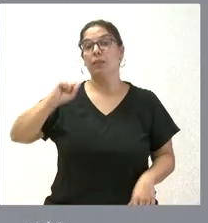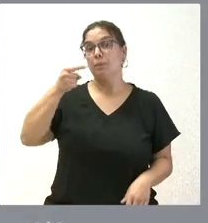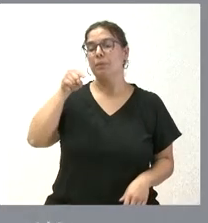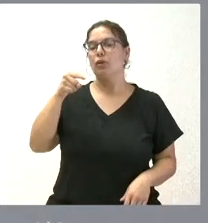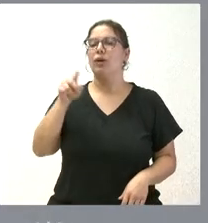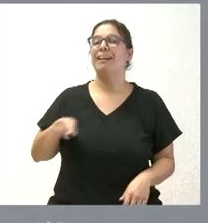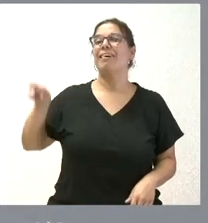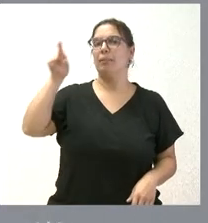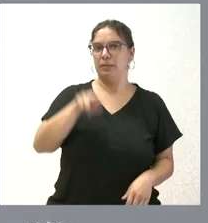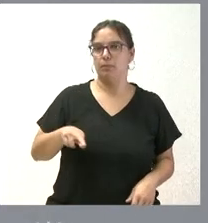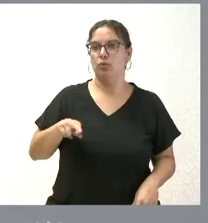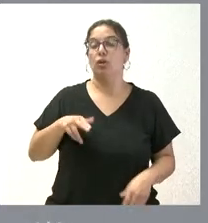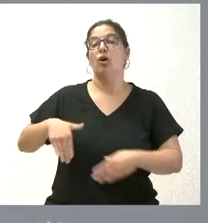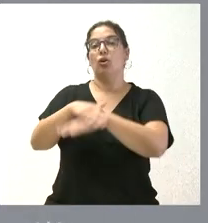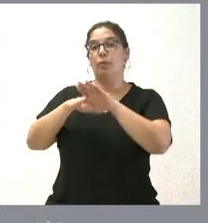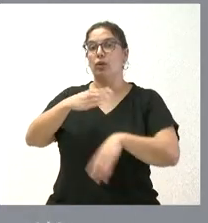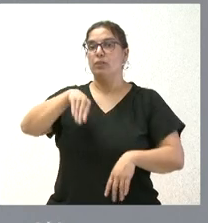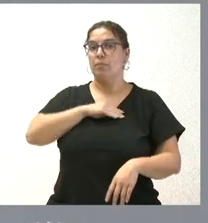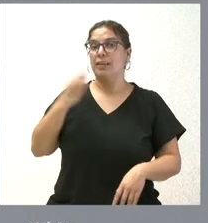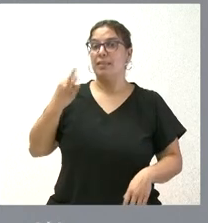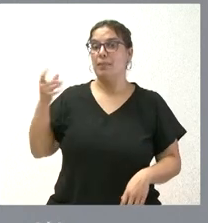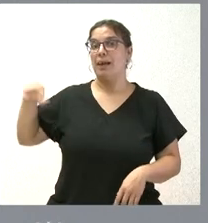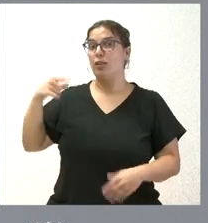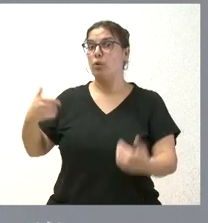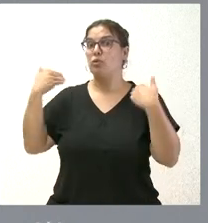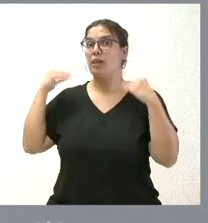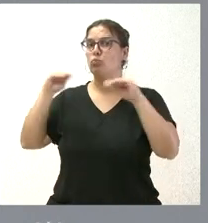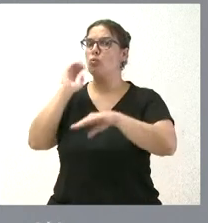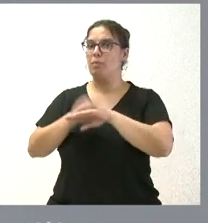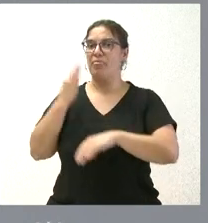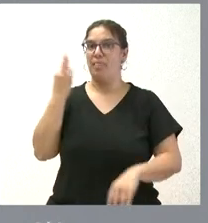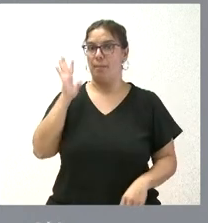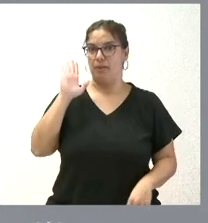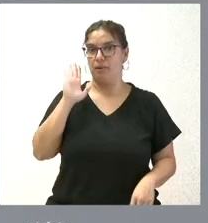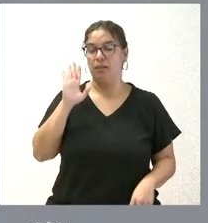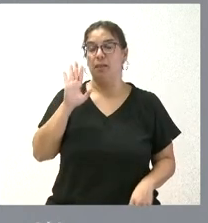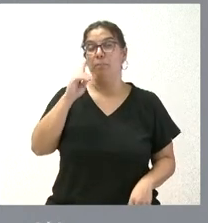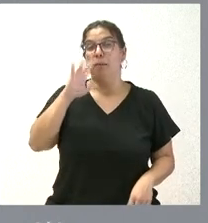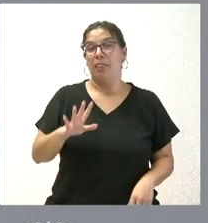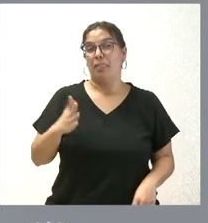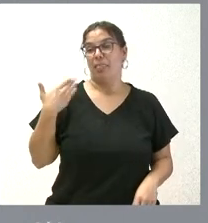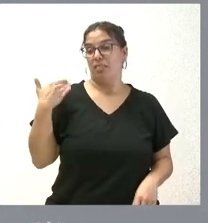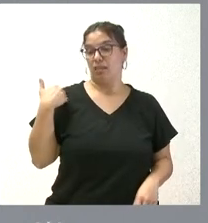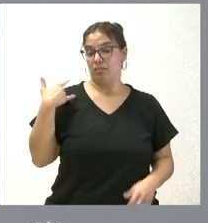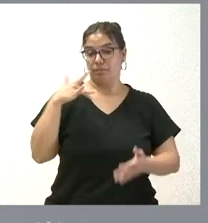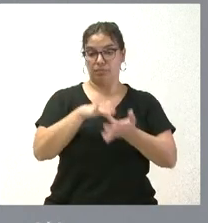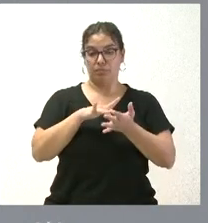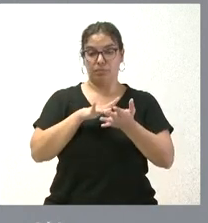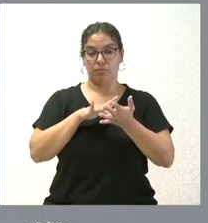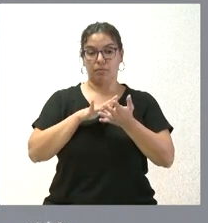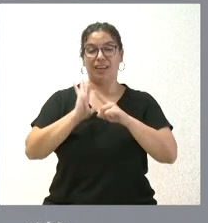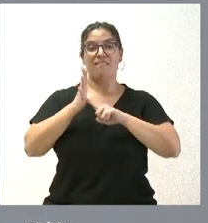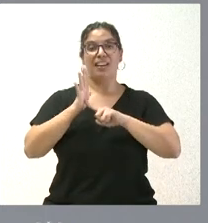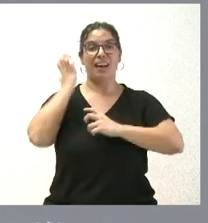insistiendo en que el Gobierno de España cumpla sus competencias. Creo que fue en la celebración de la Feria Ganadera de